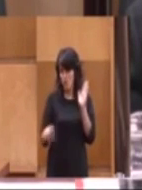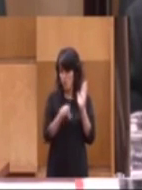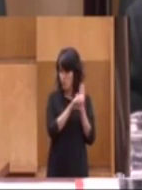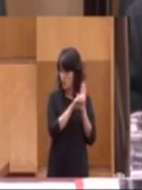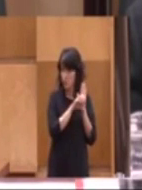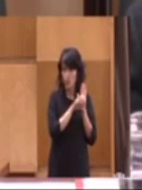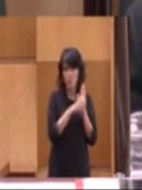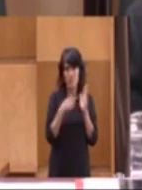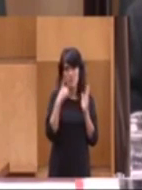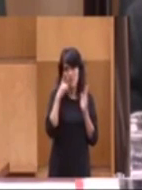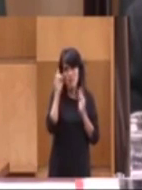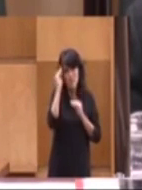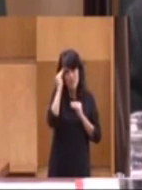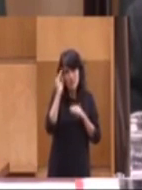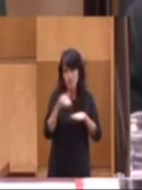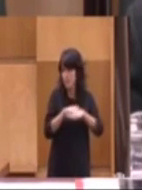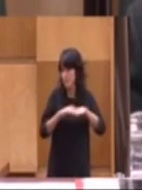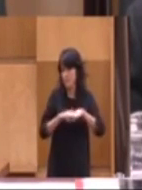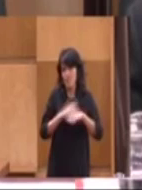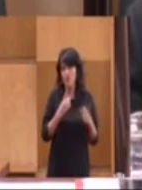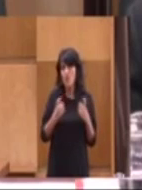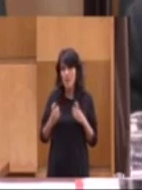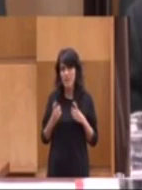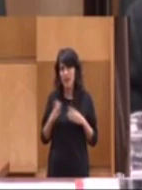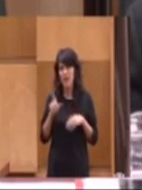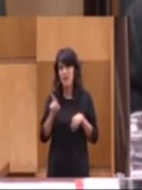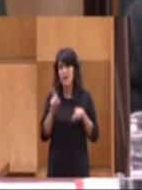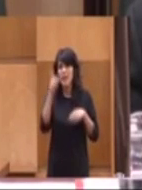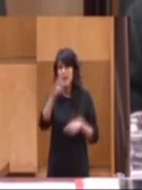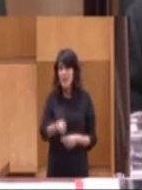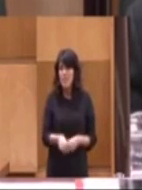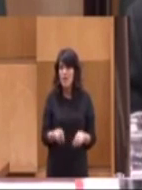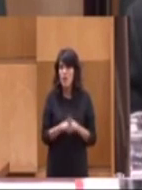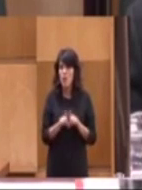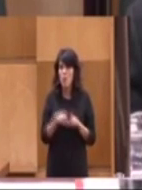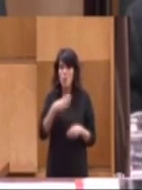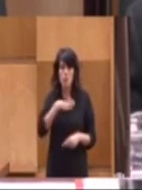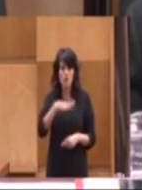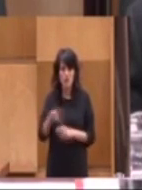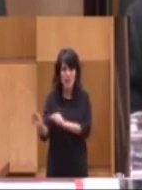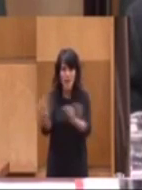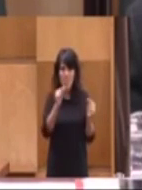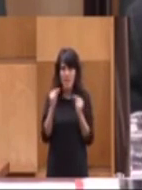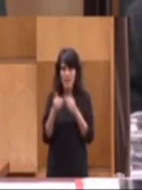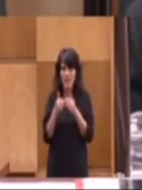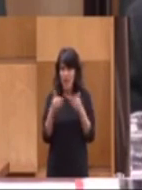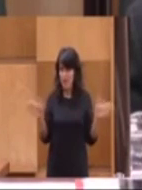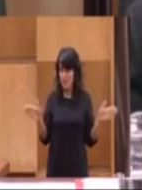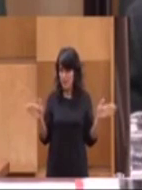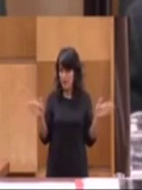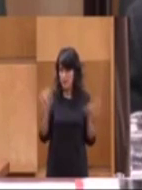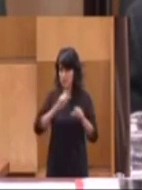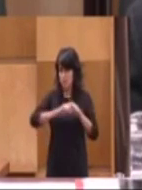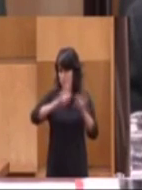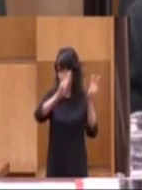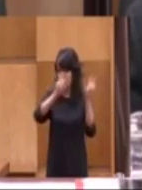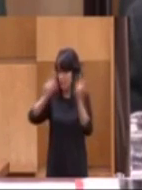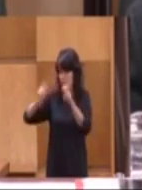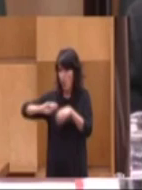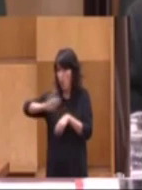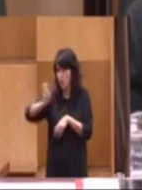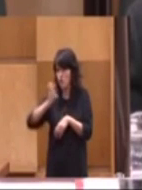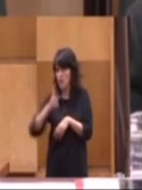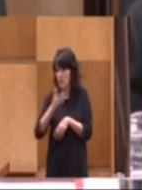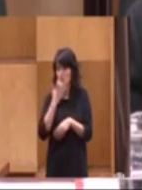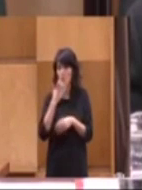parece fundamental. Así como que se pueda abrir esa posibilidad de debate también con relaciones a otros aspectos que brindan derechos,